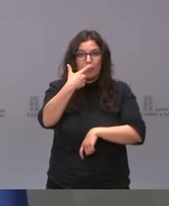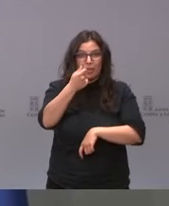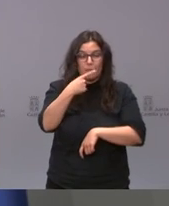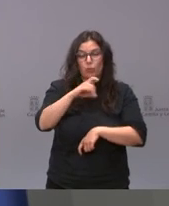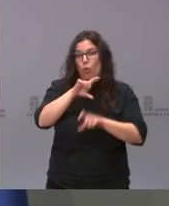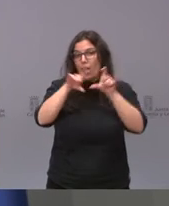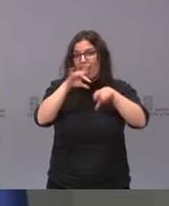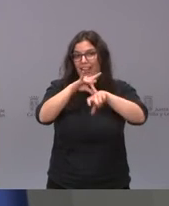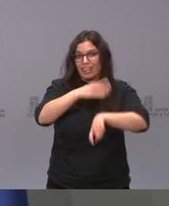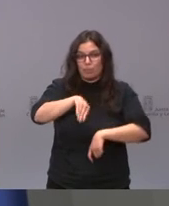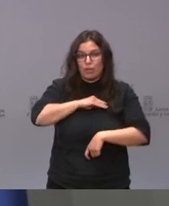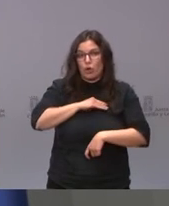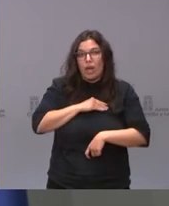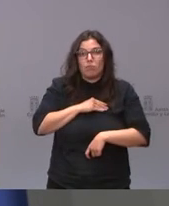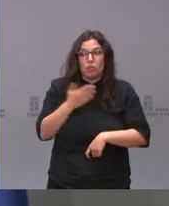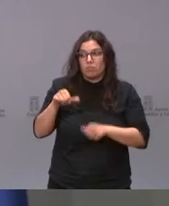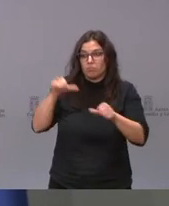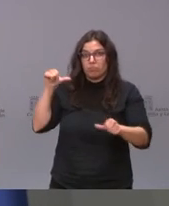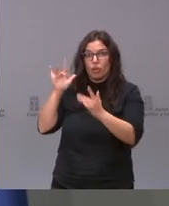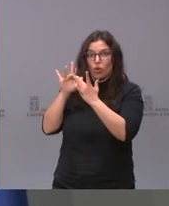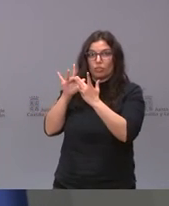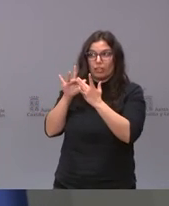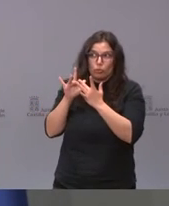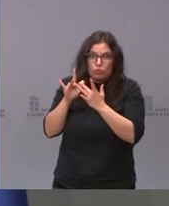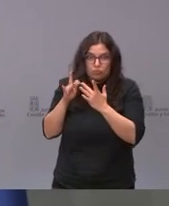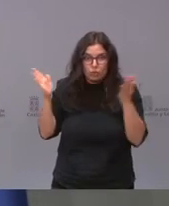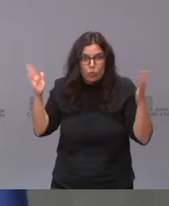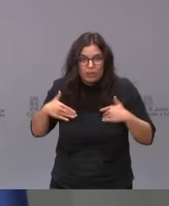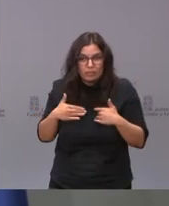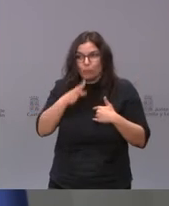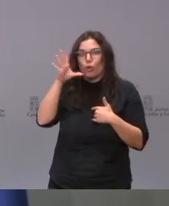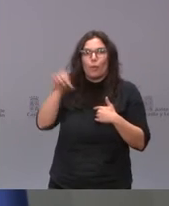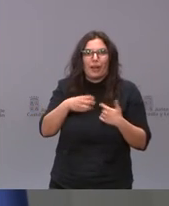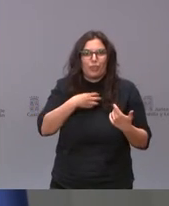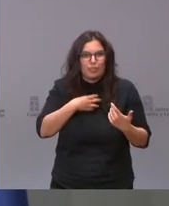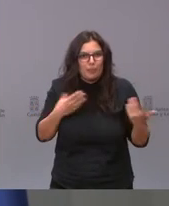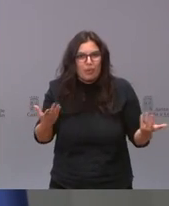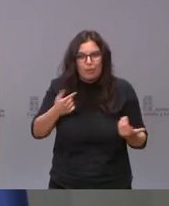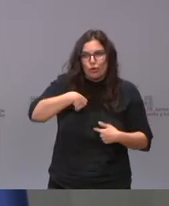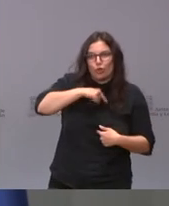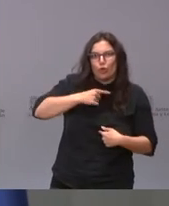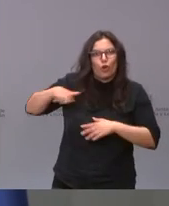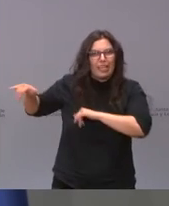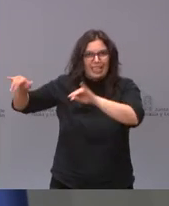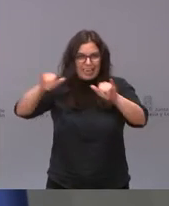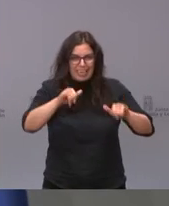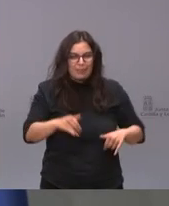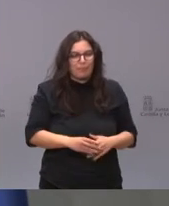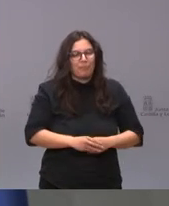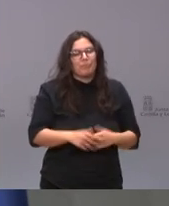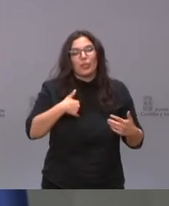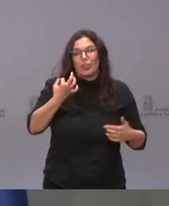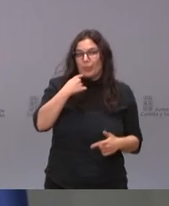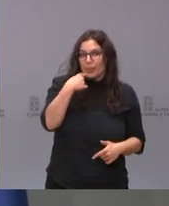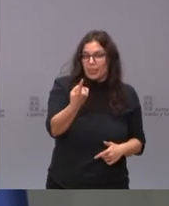española por tanto ni hay ni ha habido ni parece que va a haber hasta que se tome esta decisión he decirles que y en eso sí que